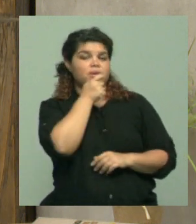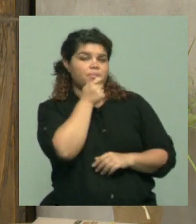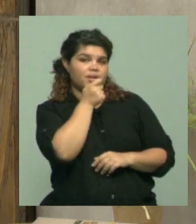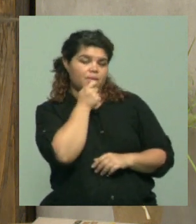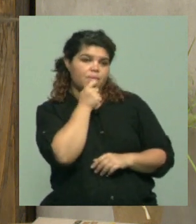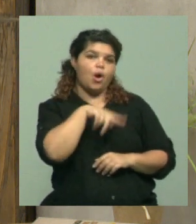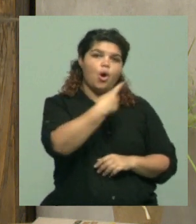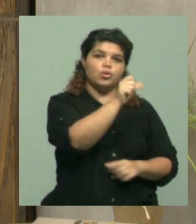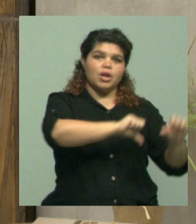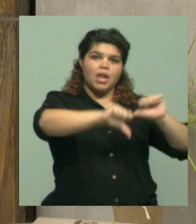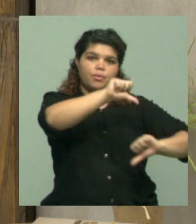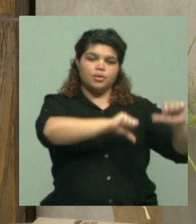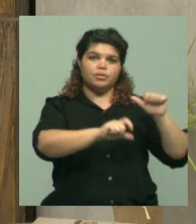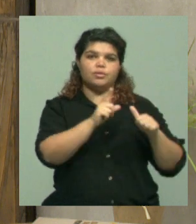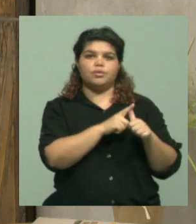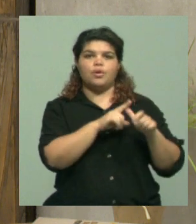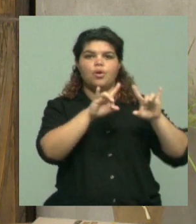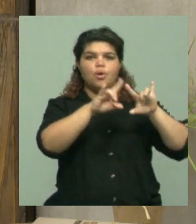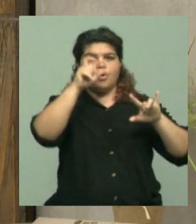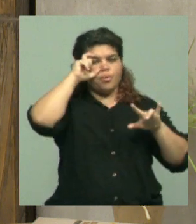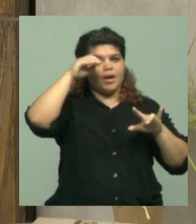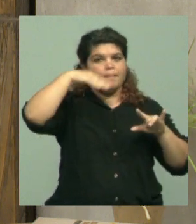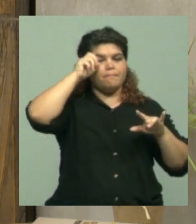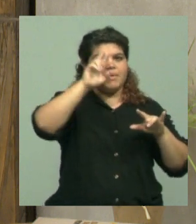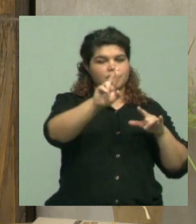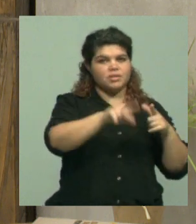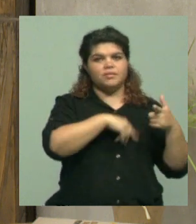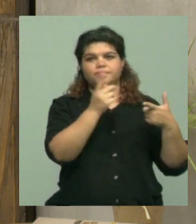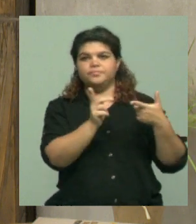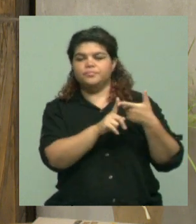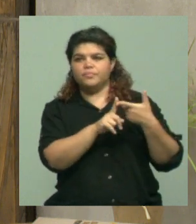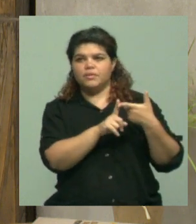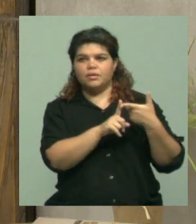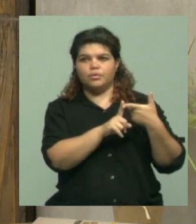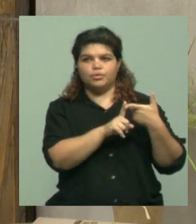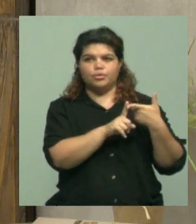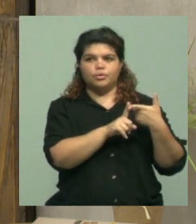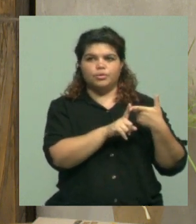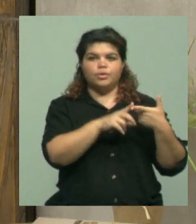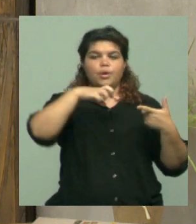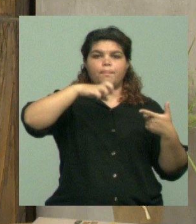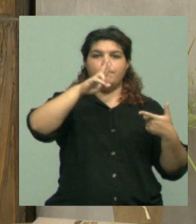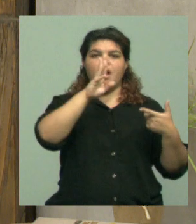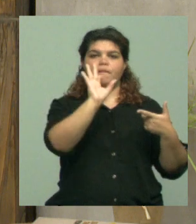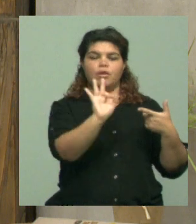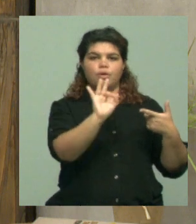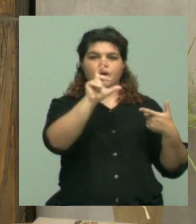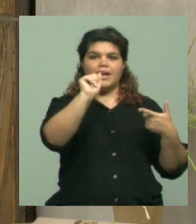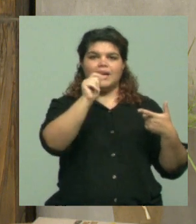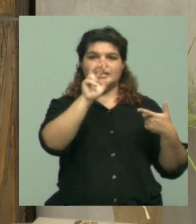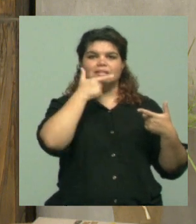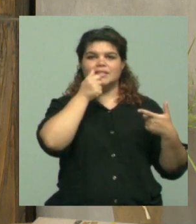recibido subsidios por parte del laboratorio Roemers, que es una empresa nacional, laboratorios también Pablo Casarac, que es una empresa nacional,